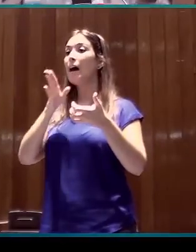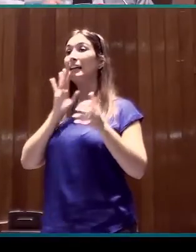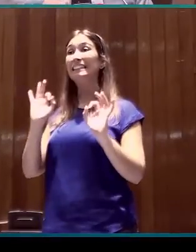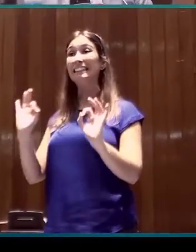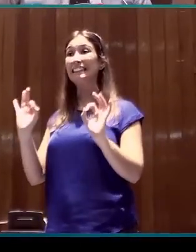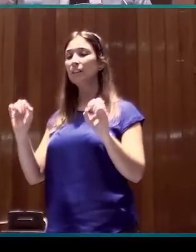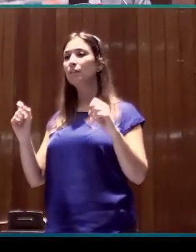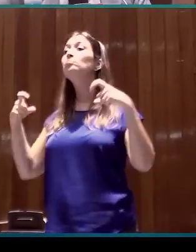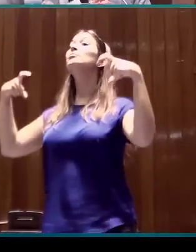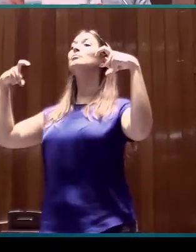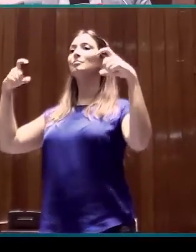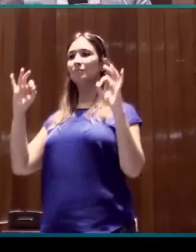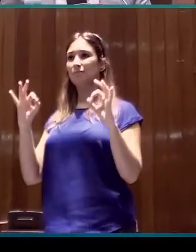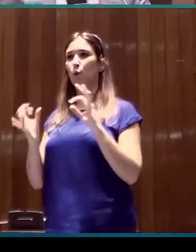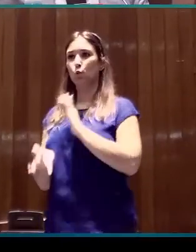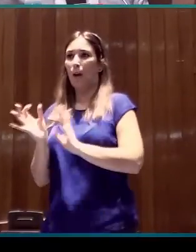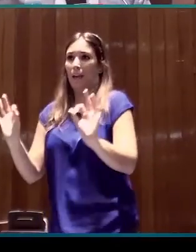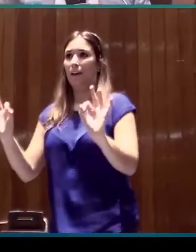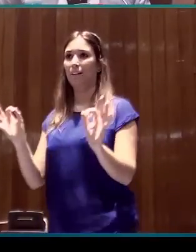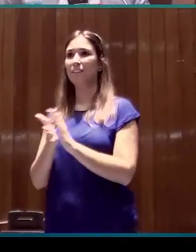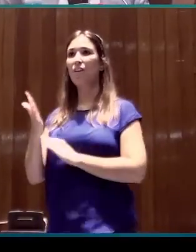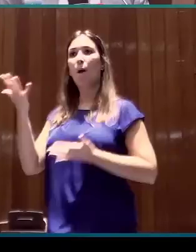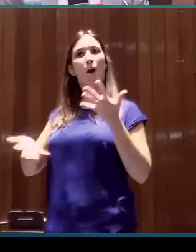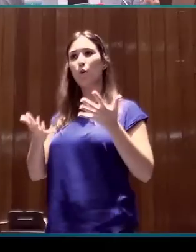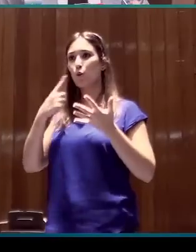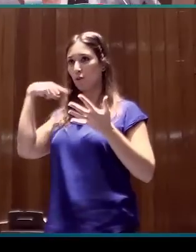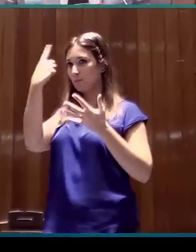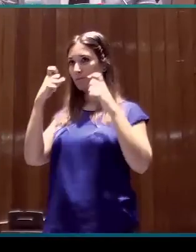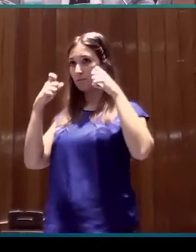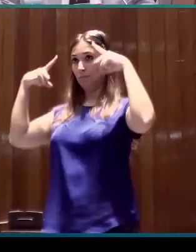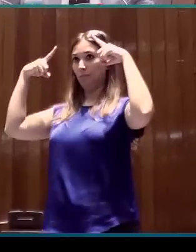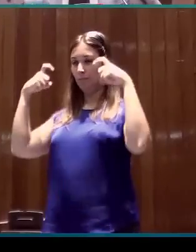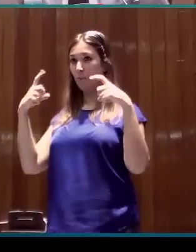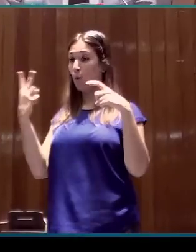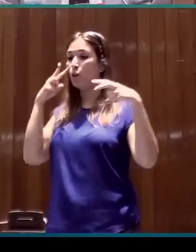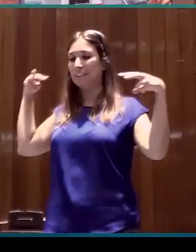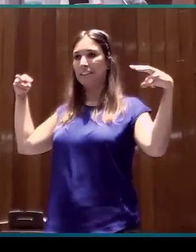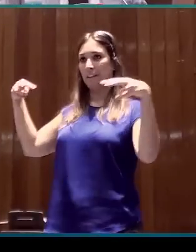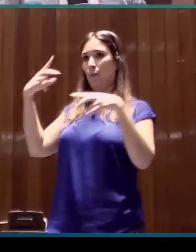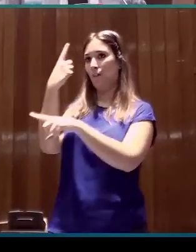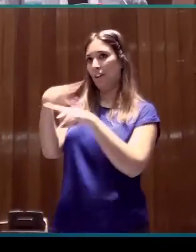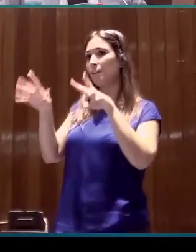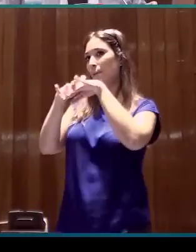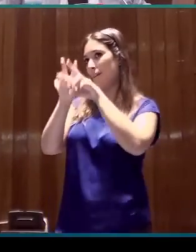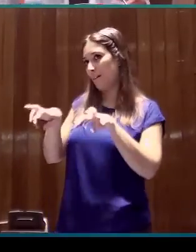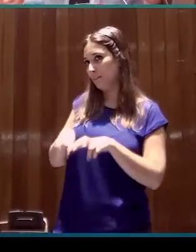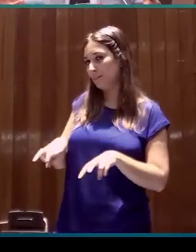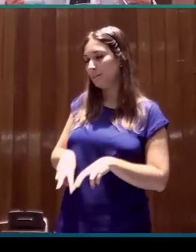específica, surgen esos rasgos no manuales. Bien, ante esta disyuntiva de análisis